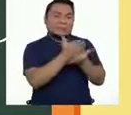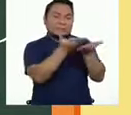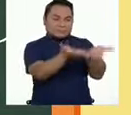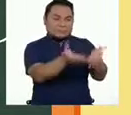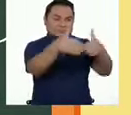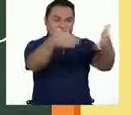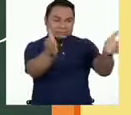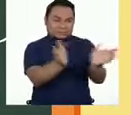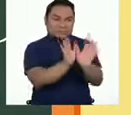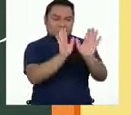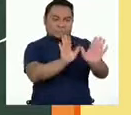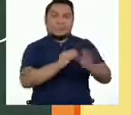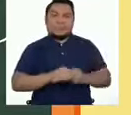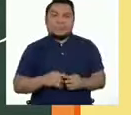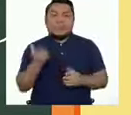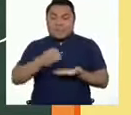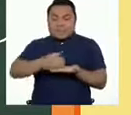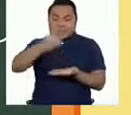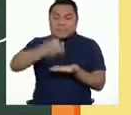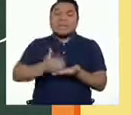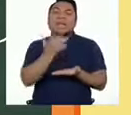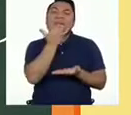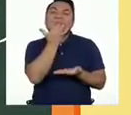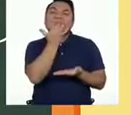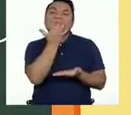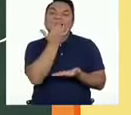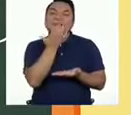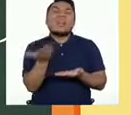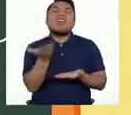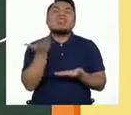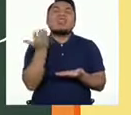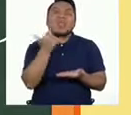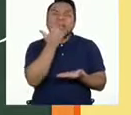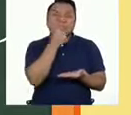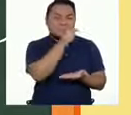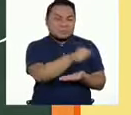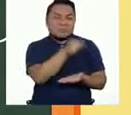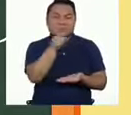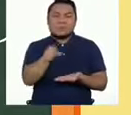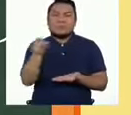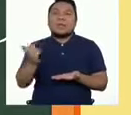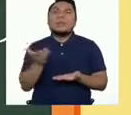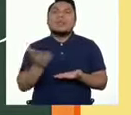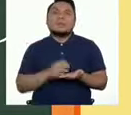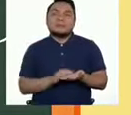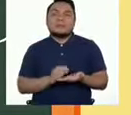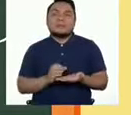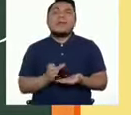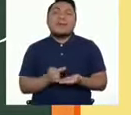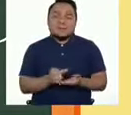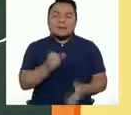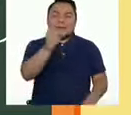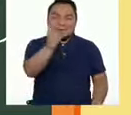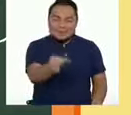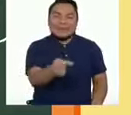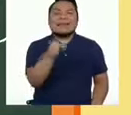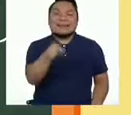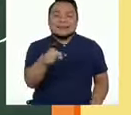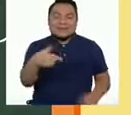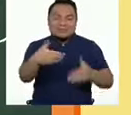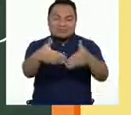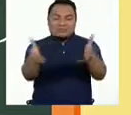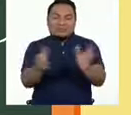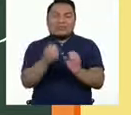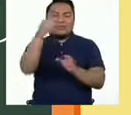Ahora tenemos una botella de vidrio. ¿Dónde deberíamos ubicarla? ¡Obvio! La